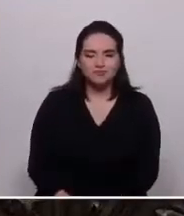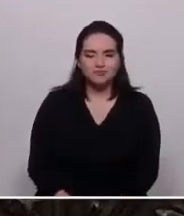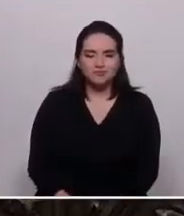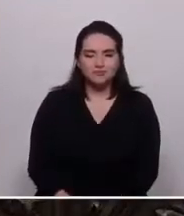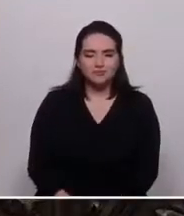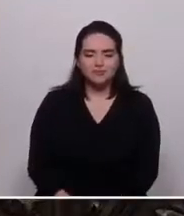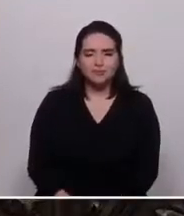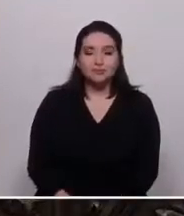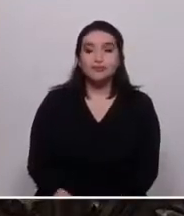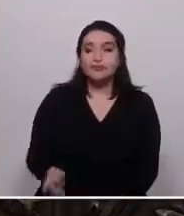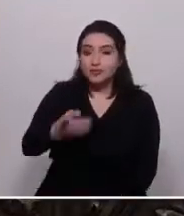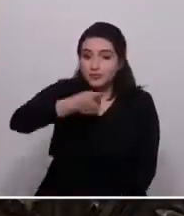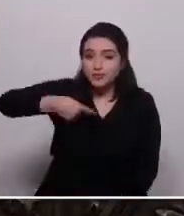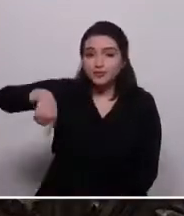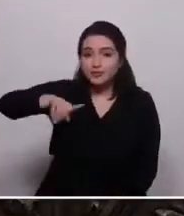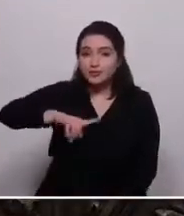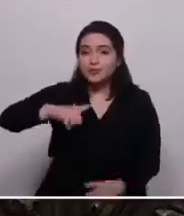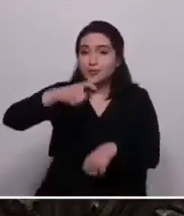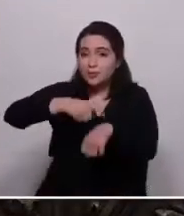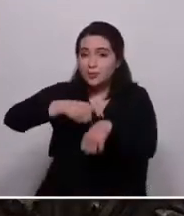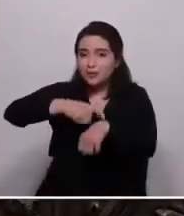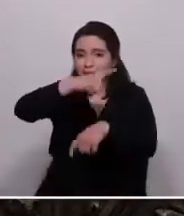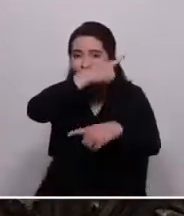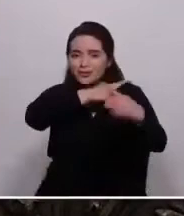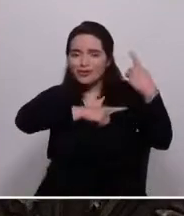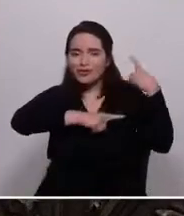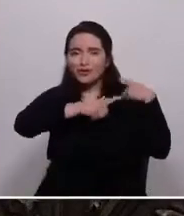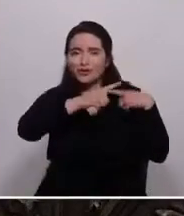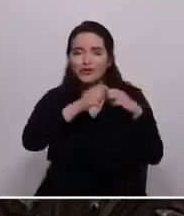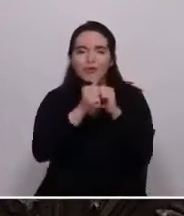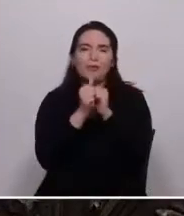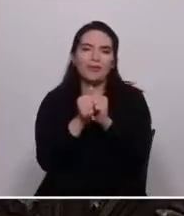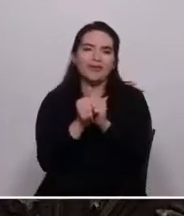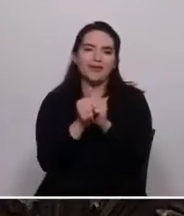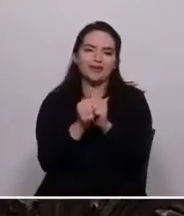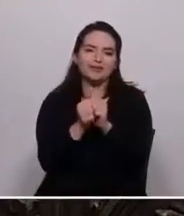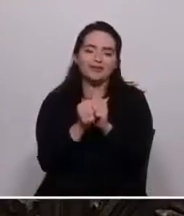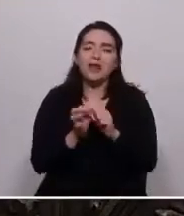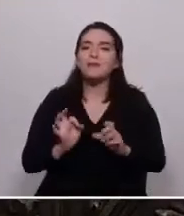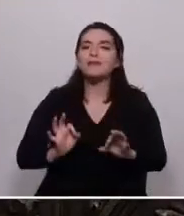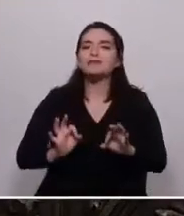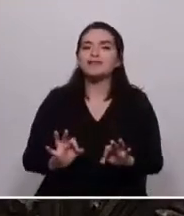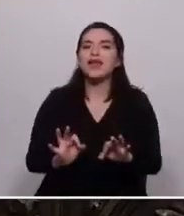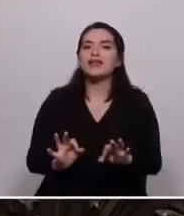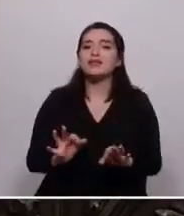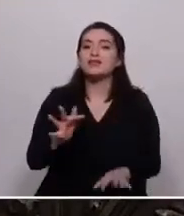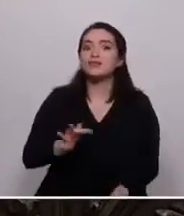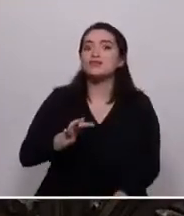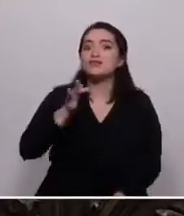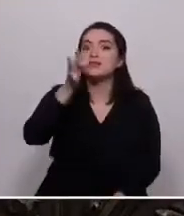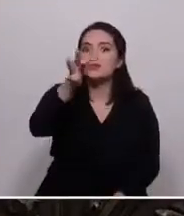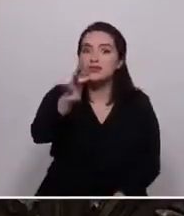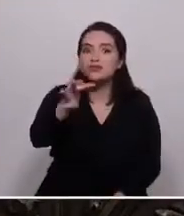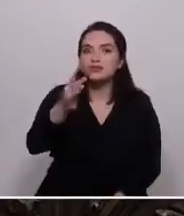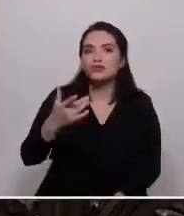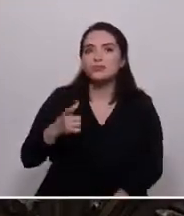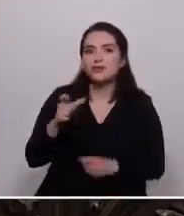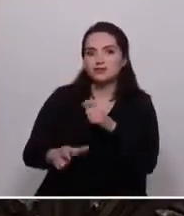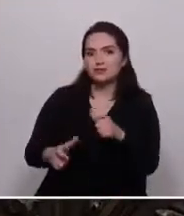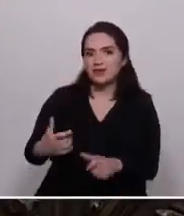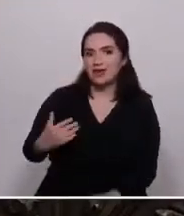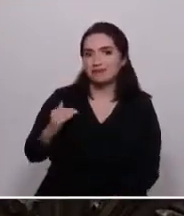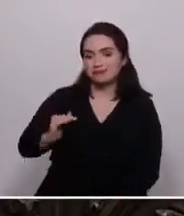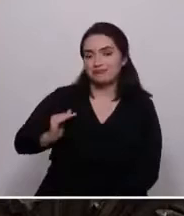Estamos en un momento histórico, compañeros, en especial para nuestras futuras generaciones. Es